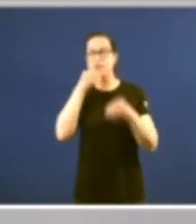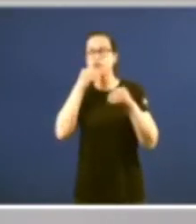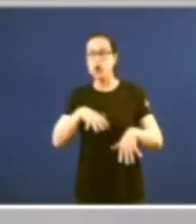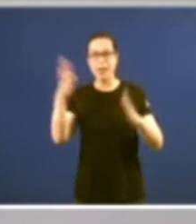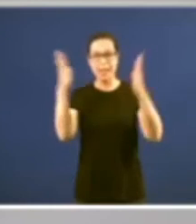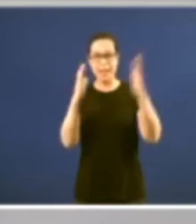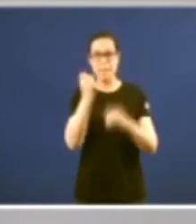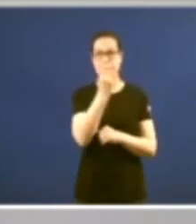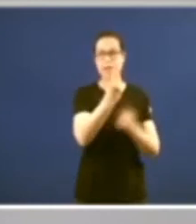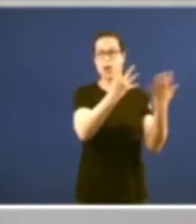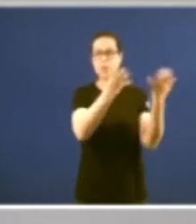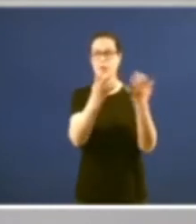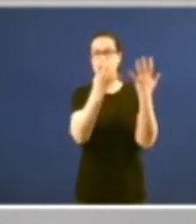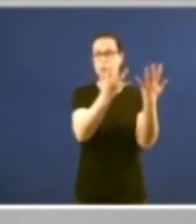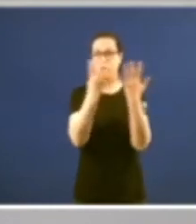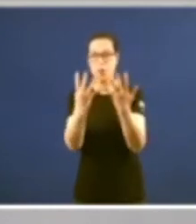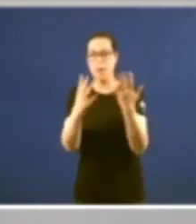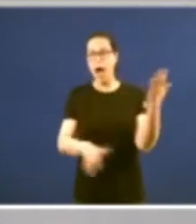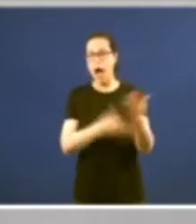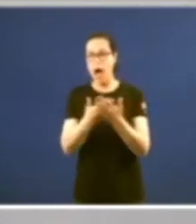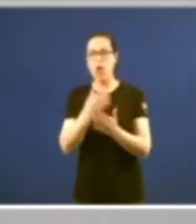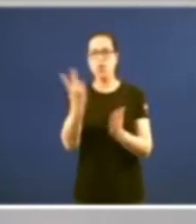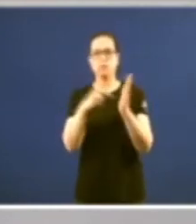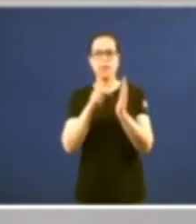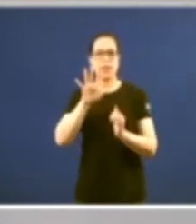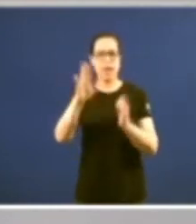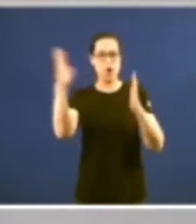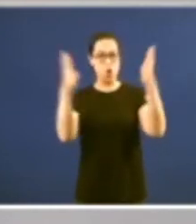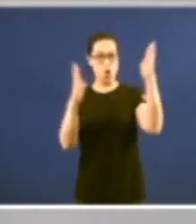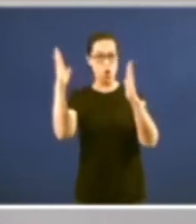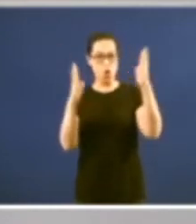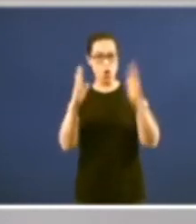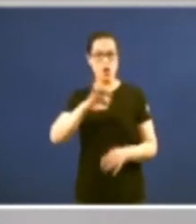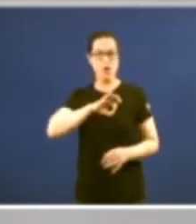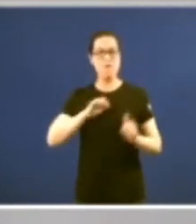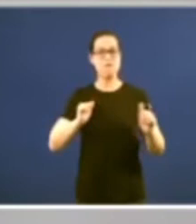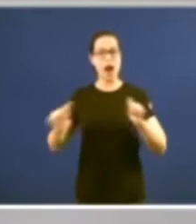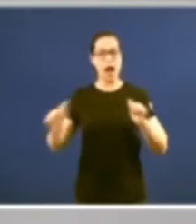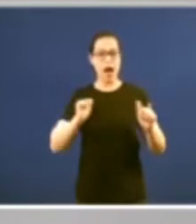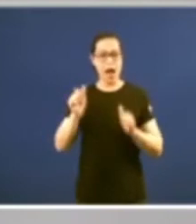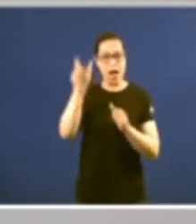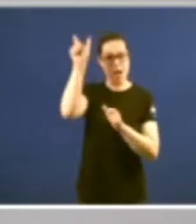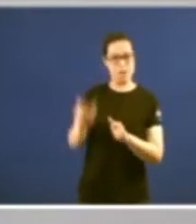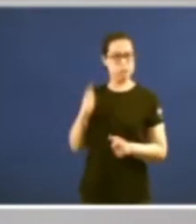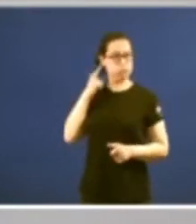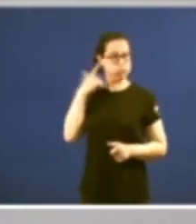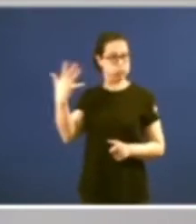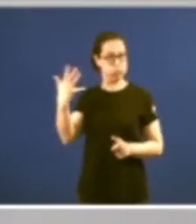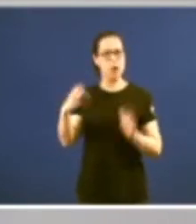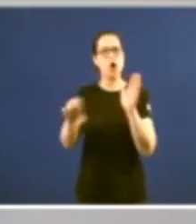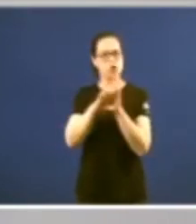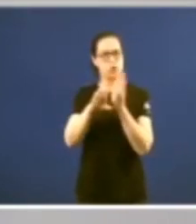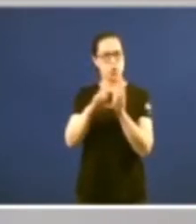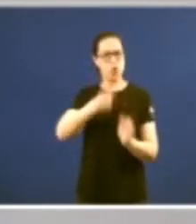1999 a 2005 con la figura de don Manuel Fragir Ibarne ponente de la Constitución